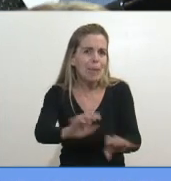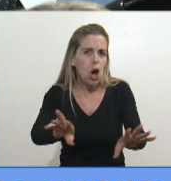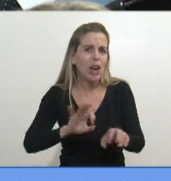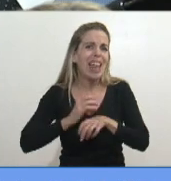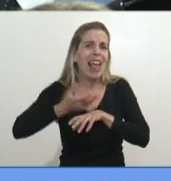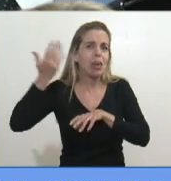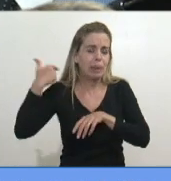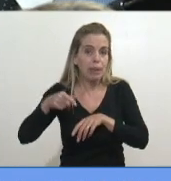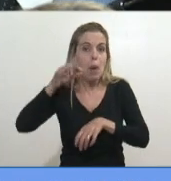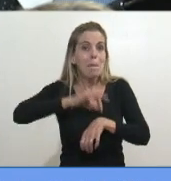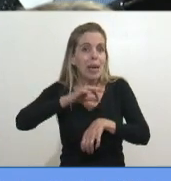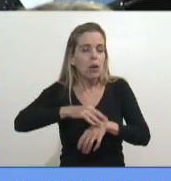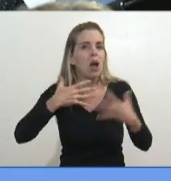humanos.